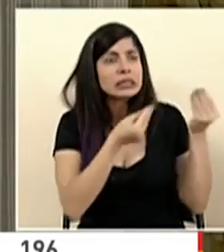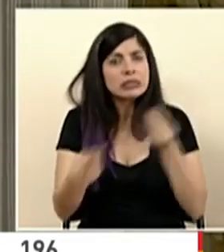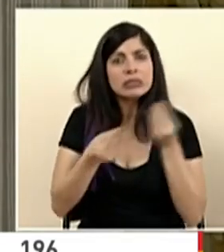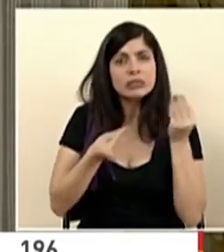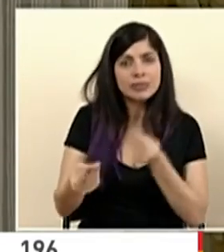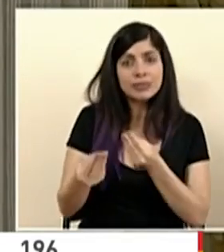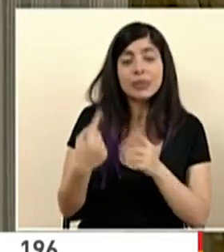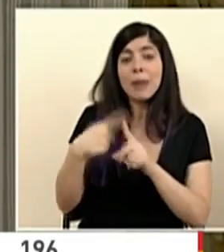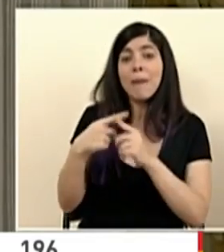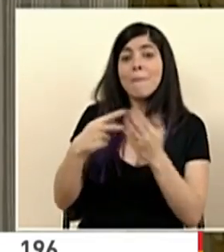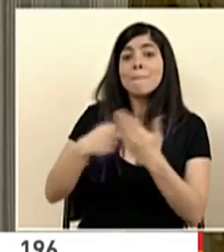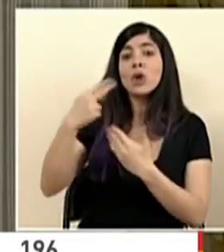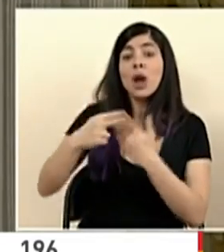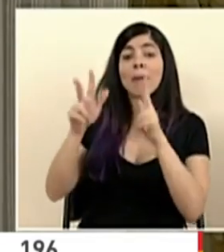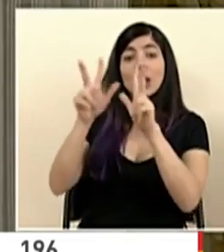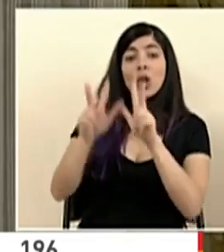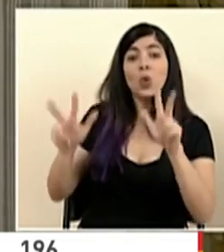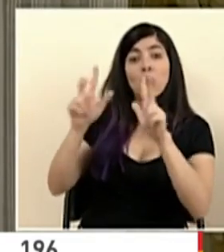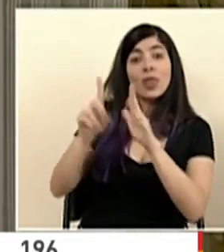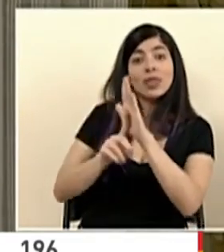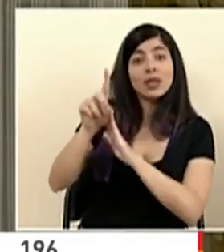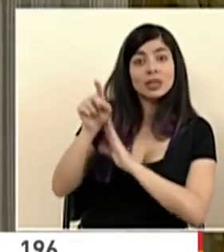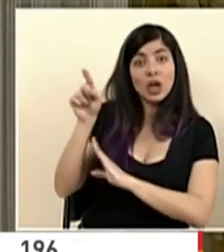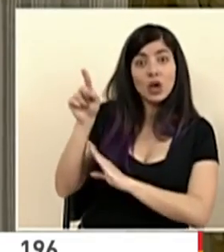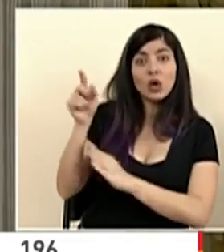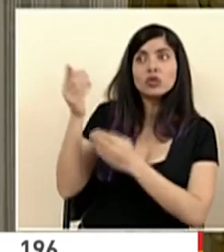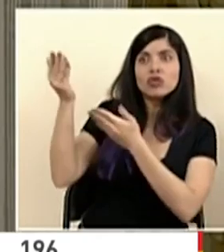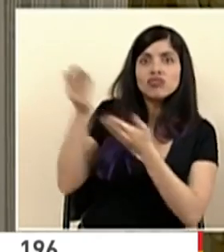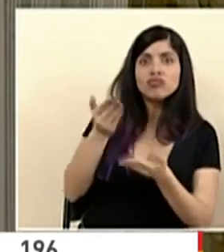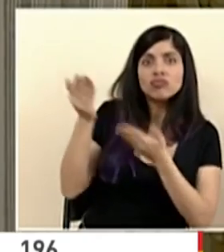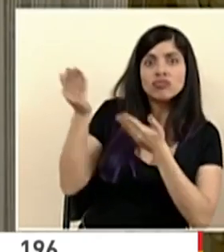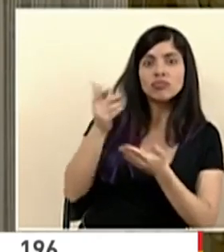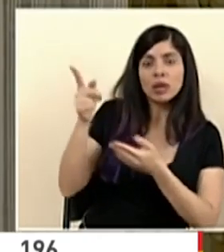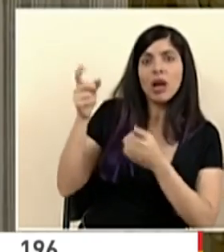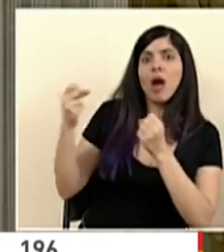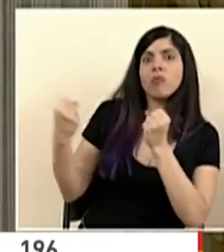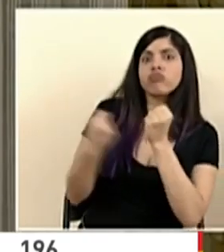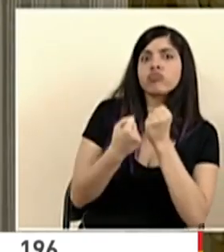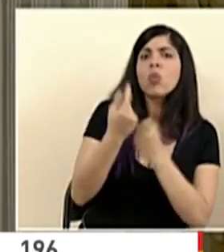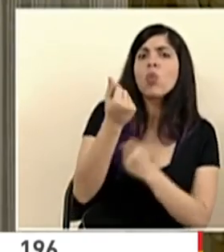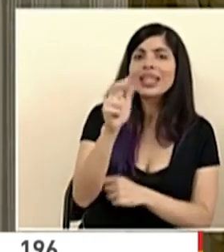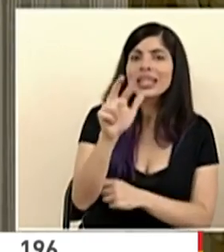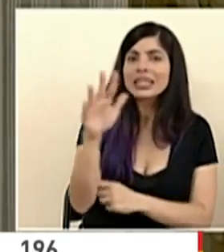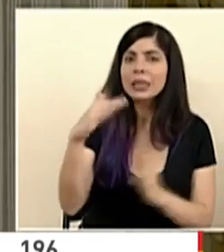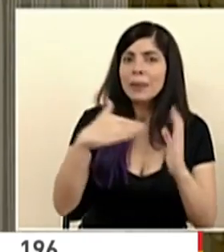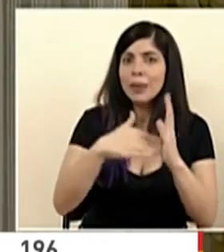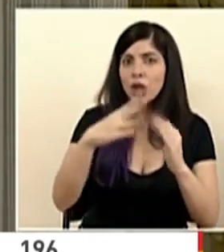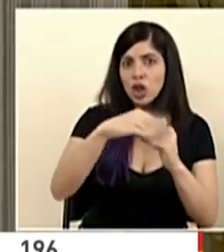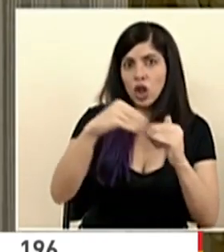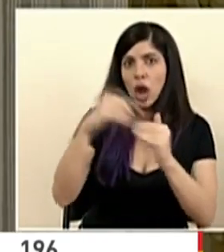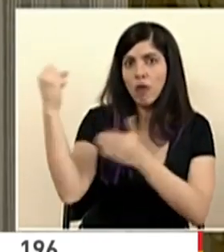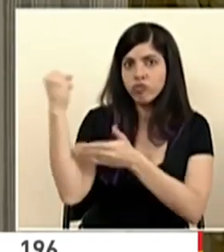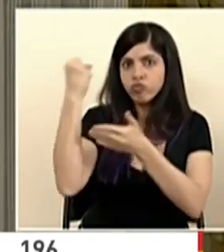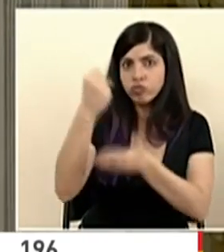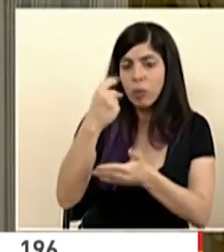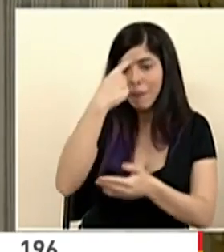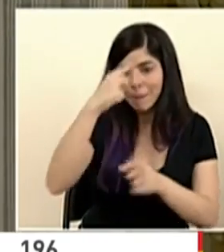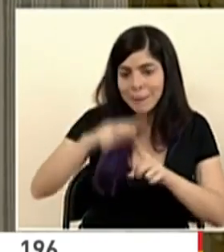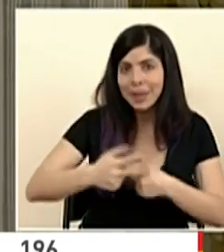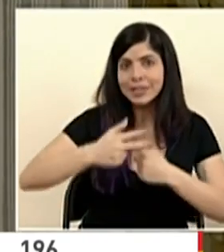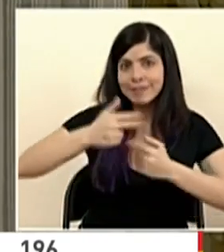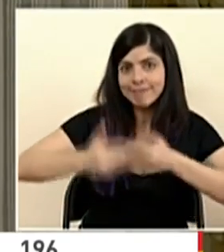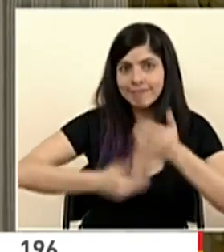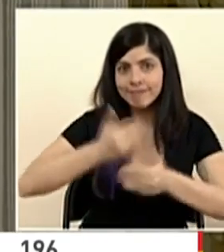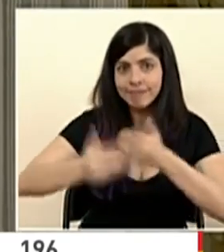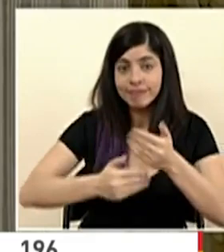al Programa de las Naciones Unidas para el Desarrollo, que pues permitió aportar 35 mil dólares para iniciar este proceso.